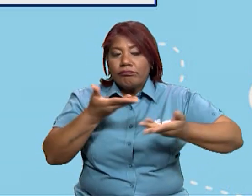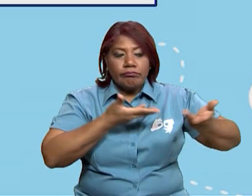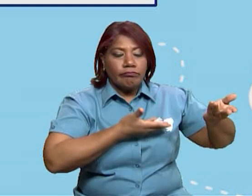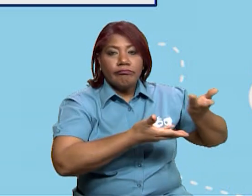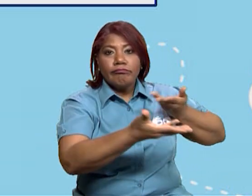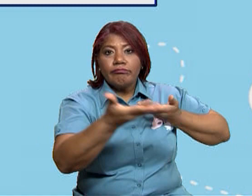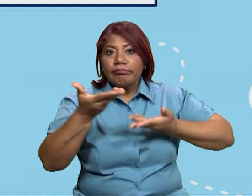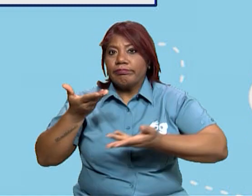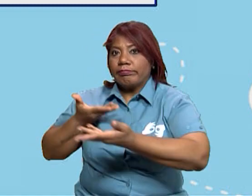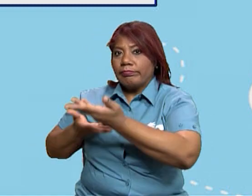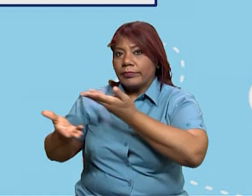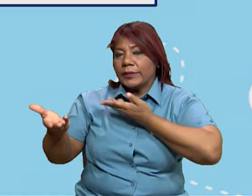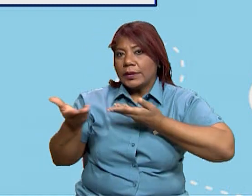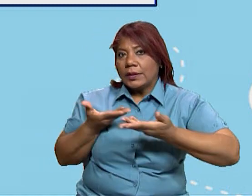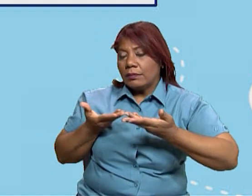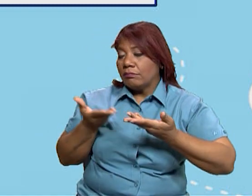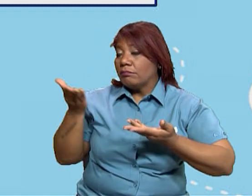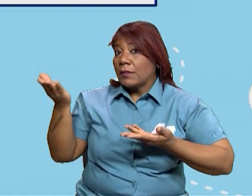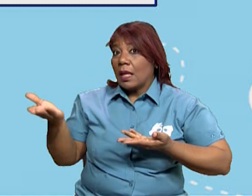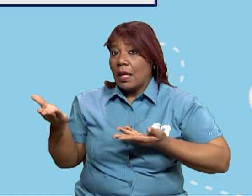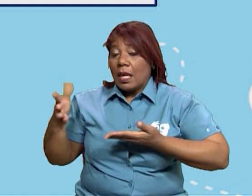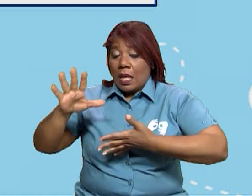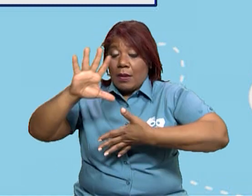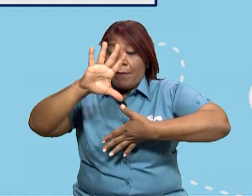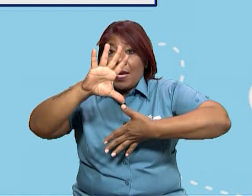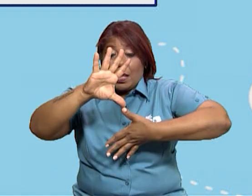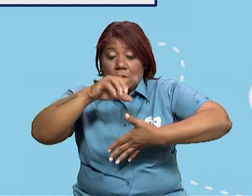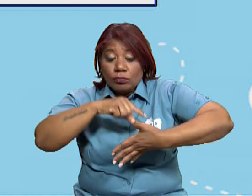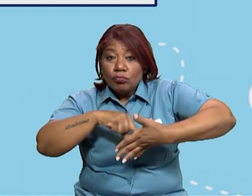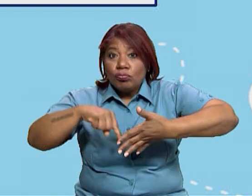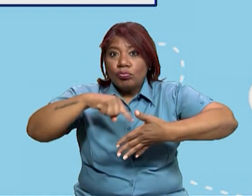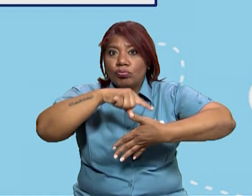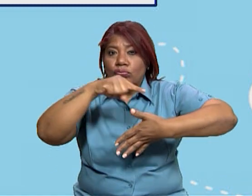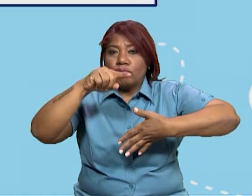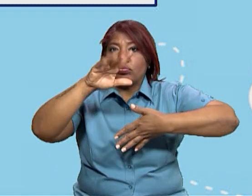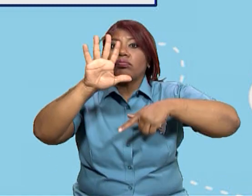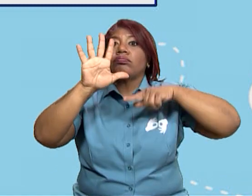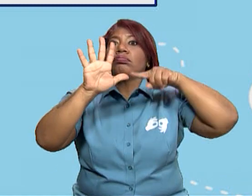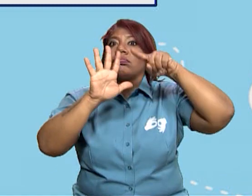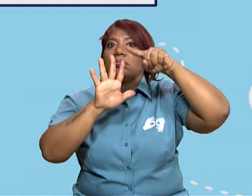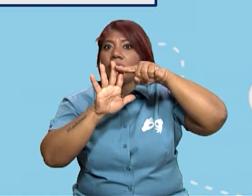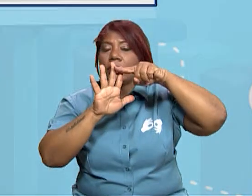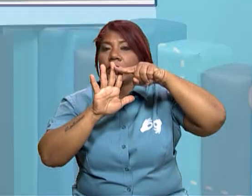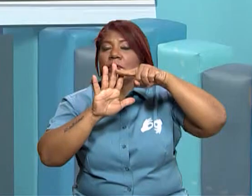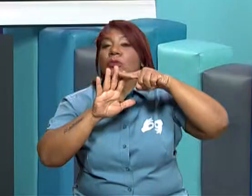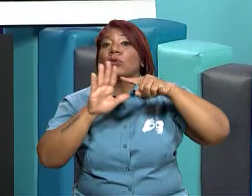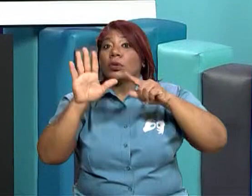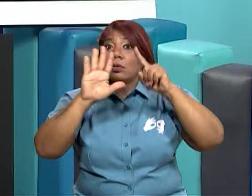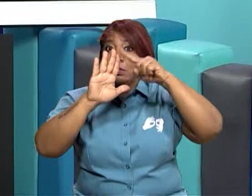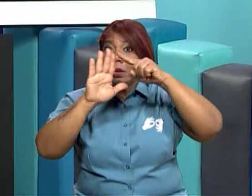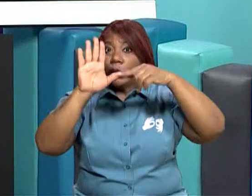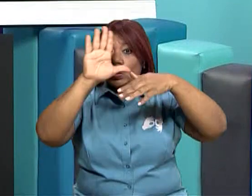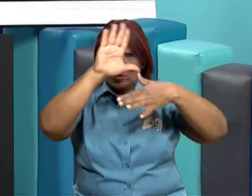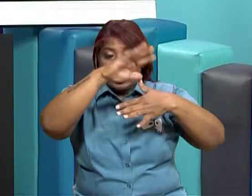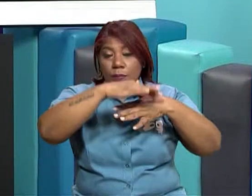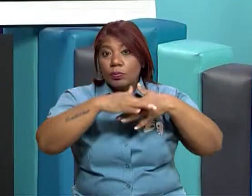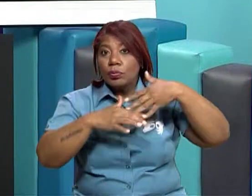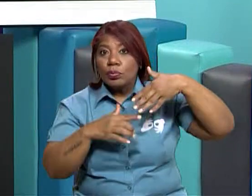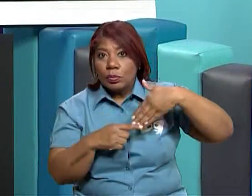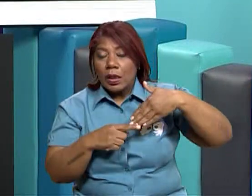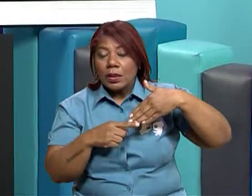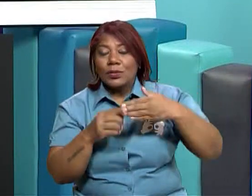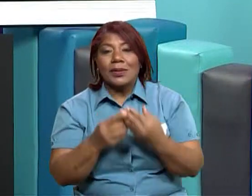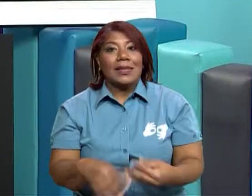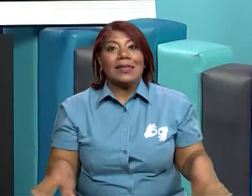expedición de mercancías y servicios. Es muy importante que nosotros tengamos claro que la